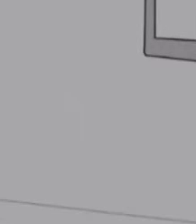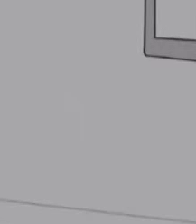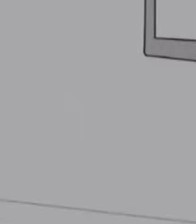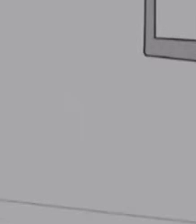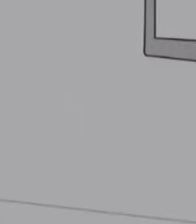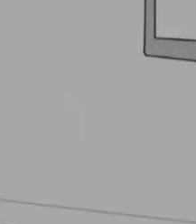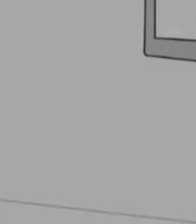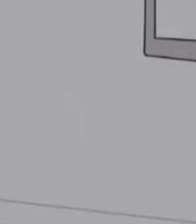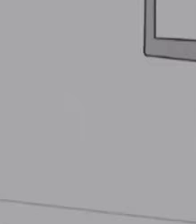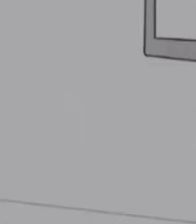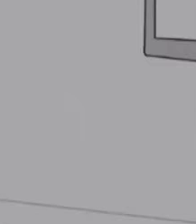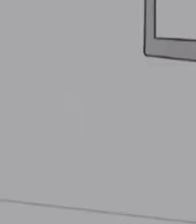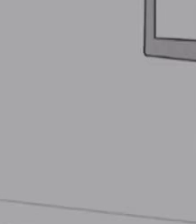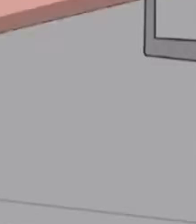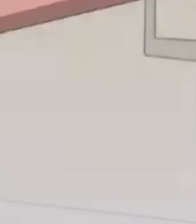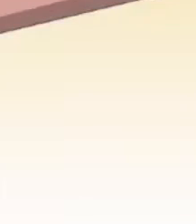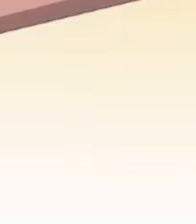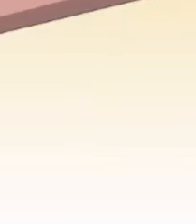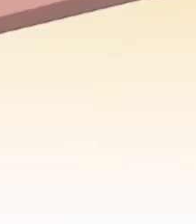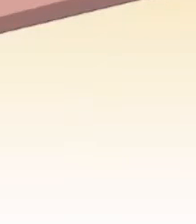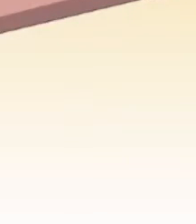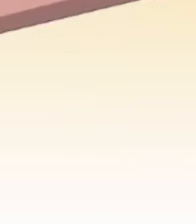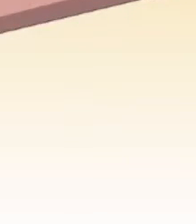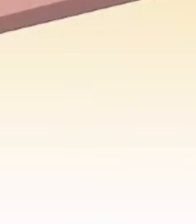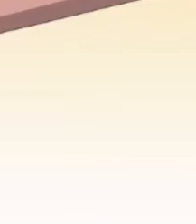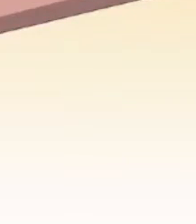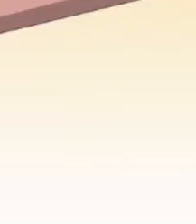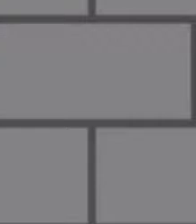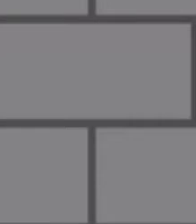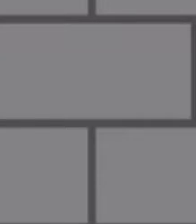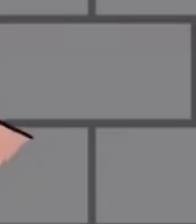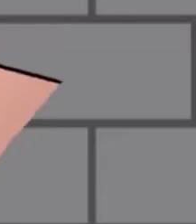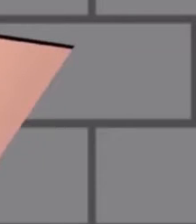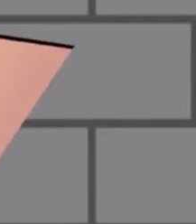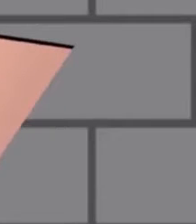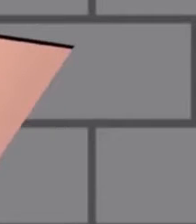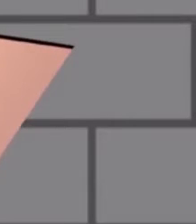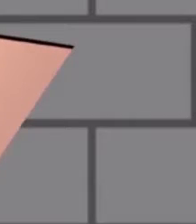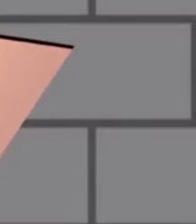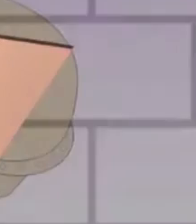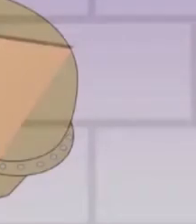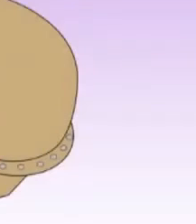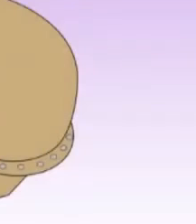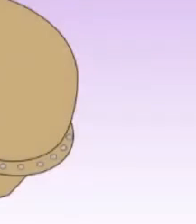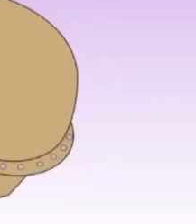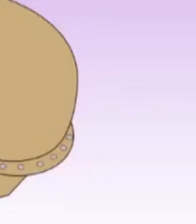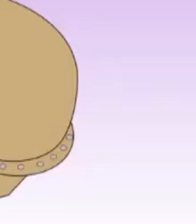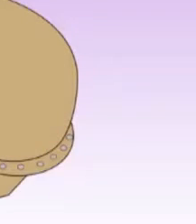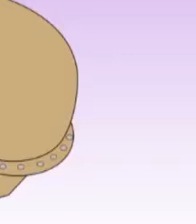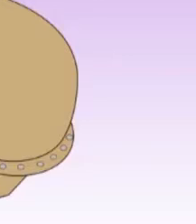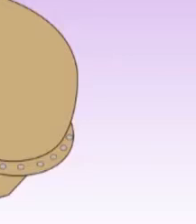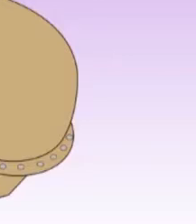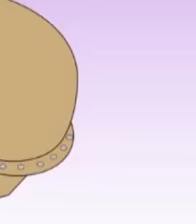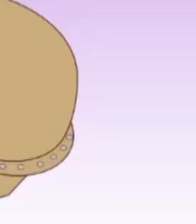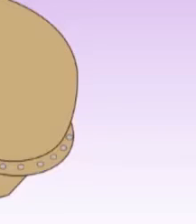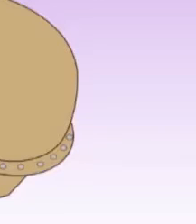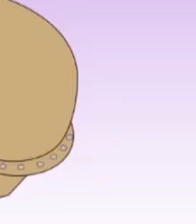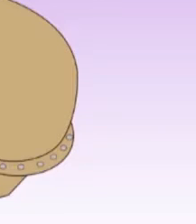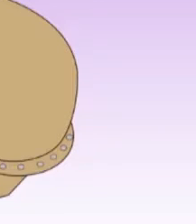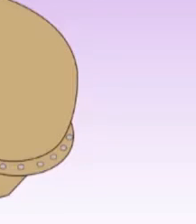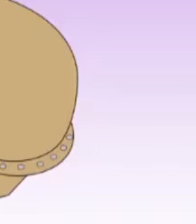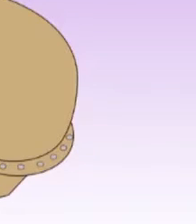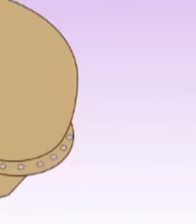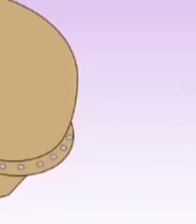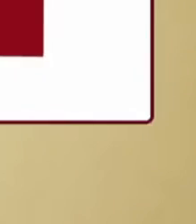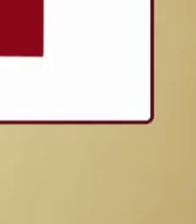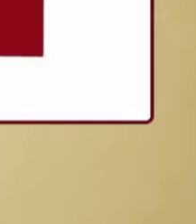eléctricos y cierre llaves de agua y gas. Si no lo hace, se pueden producir cortos circuitos o fugas de agua y gas. Si